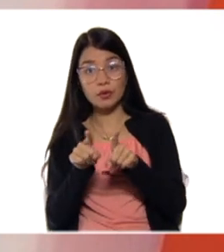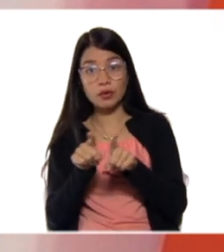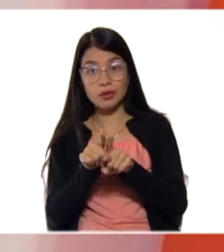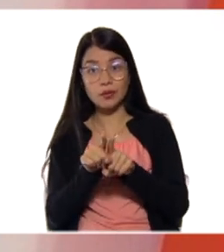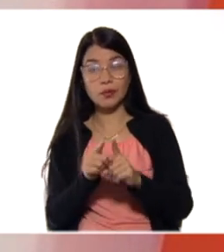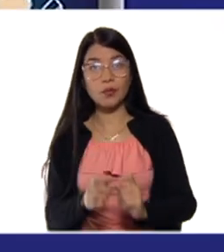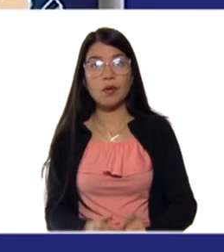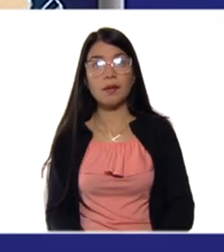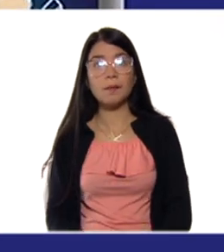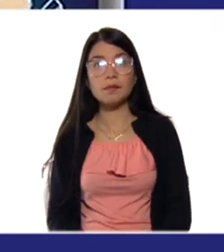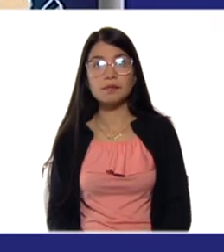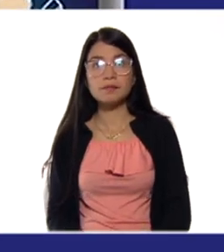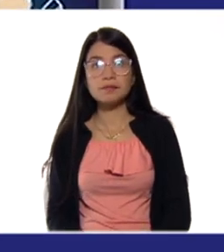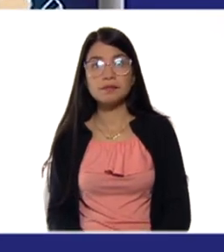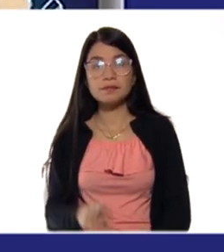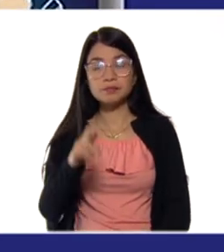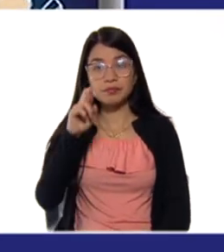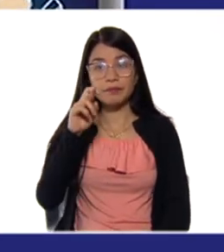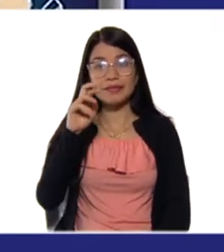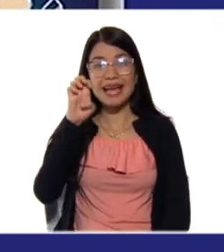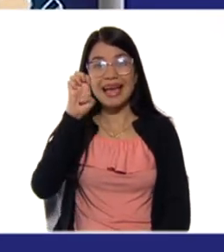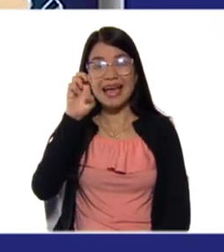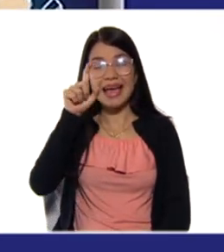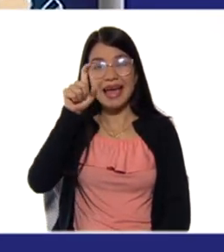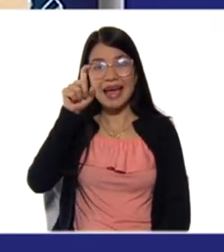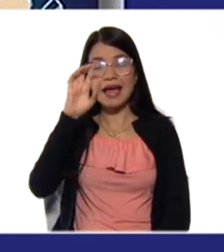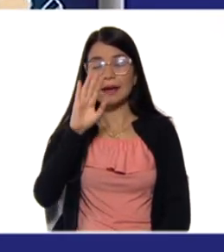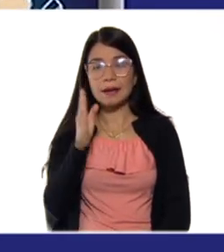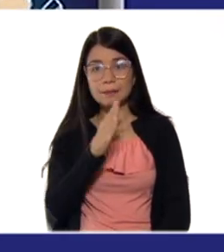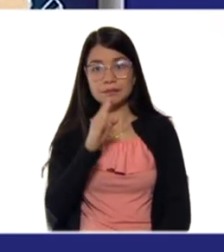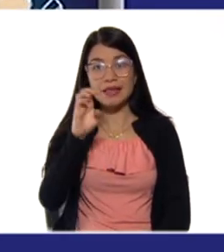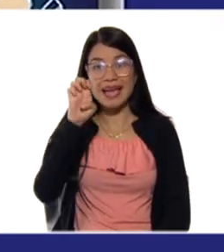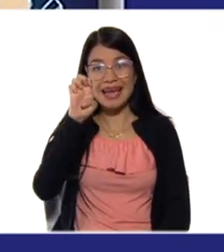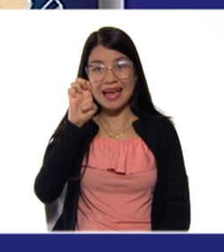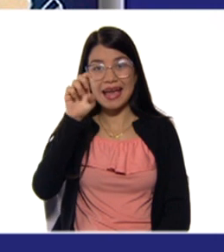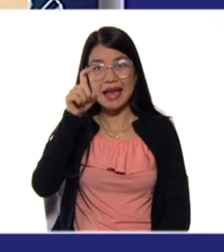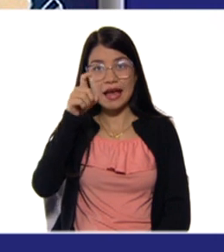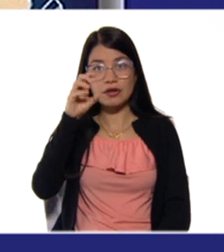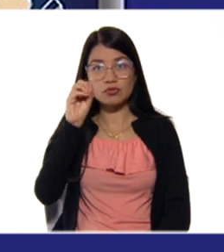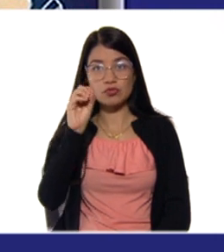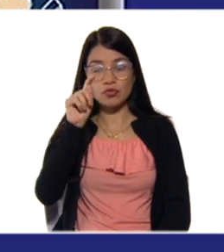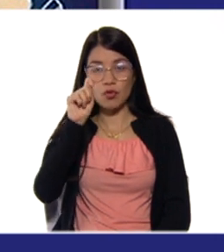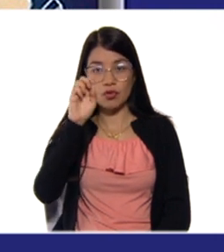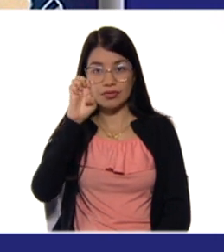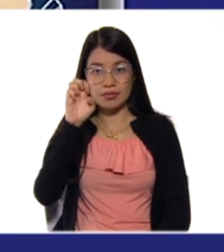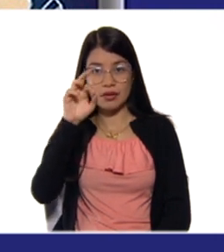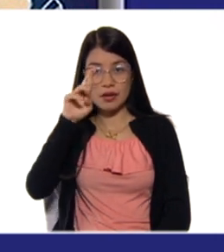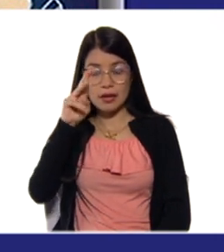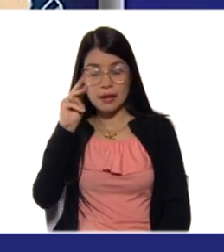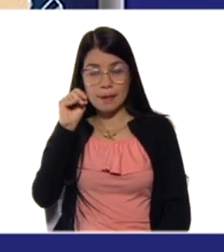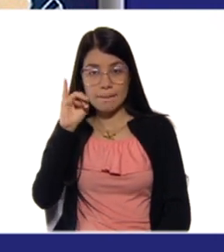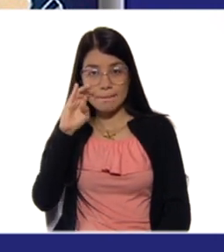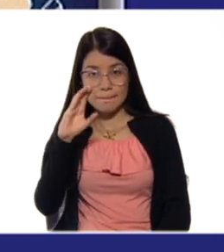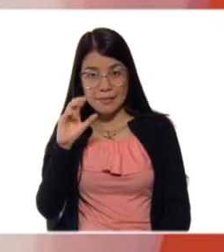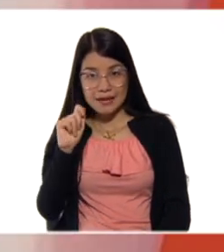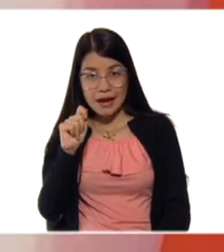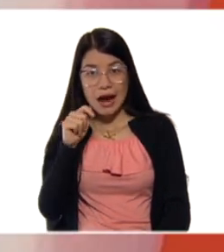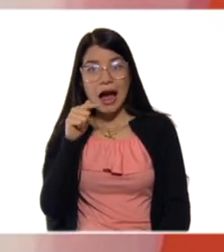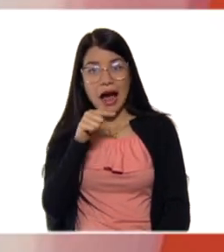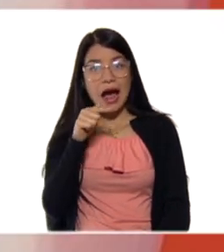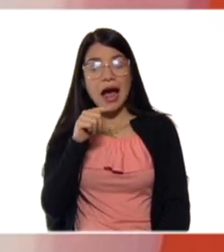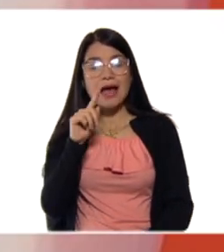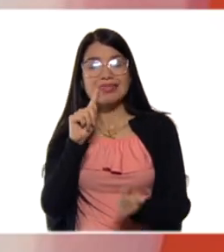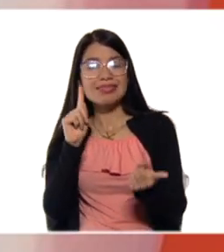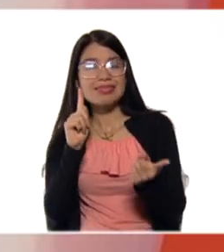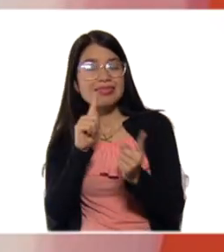exotérmicas, ocurre lo contrario. Tenemos un sistema, ¿bien?, donde hay unos